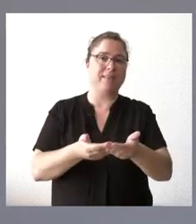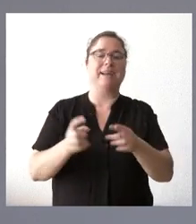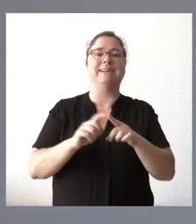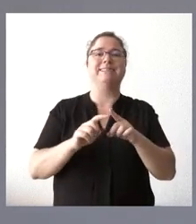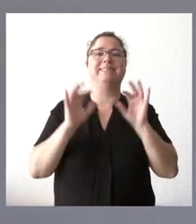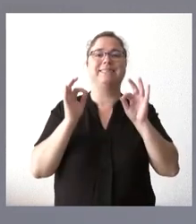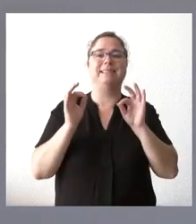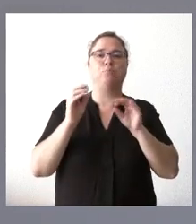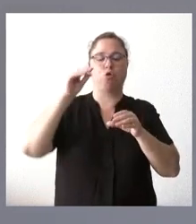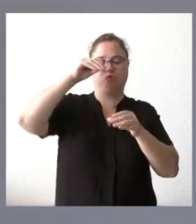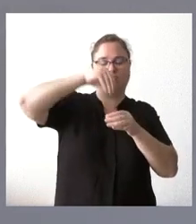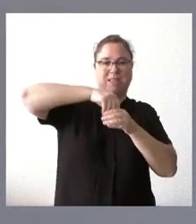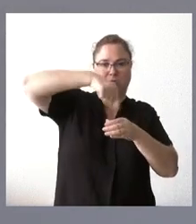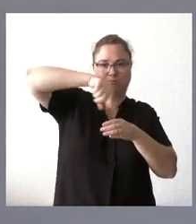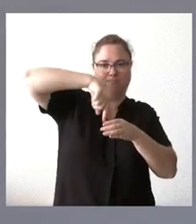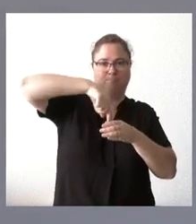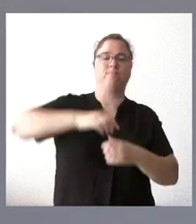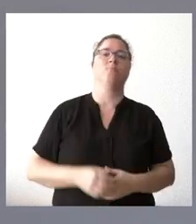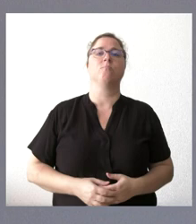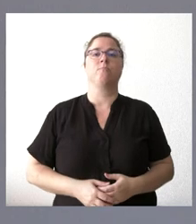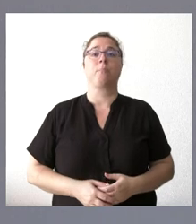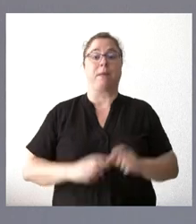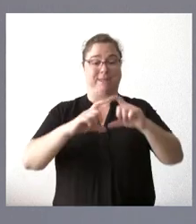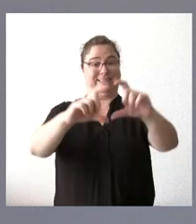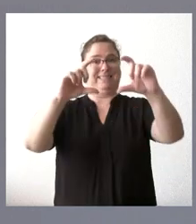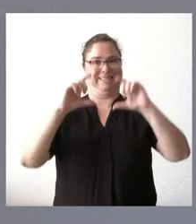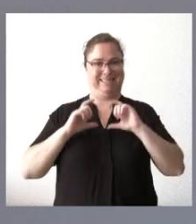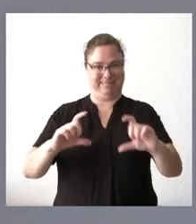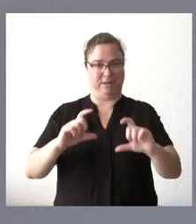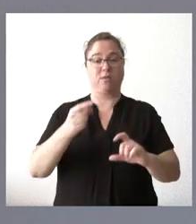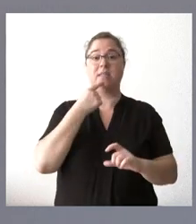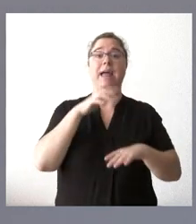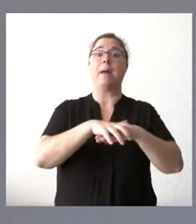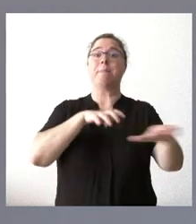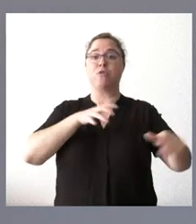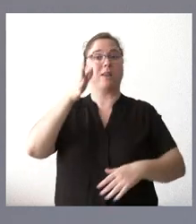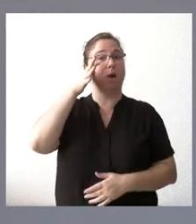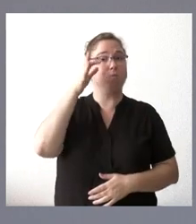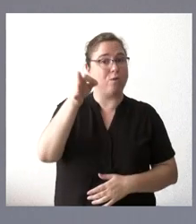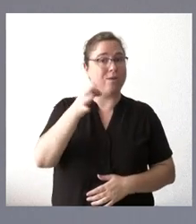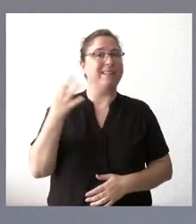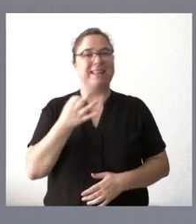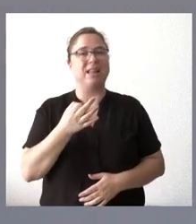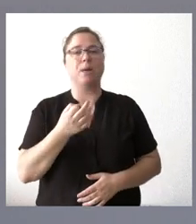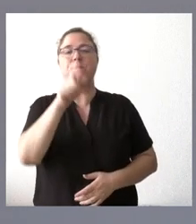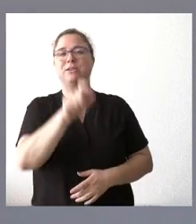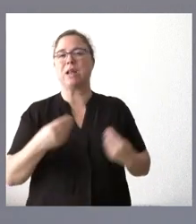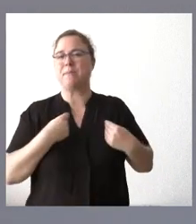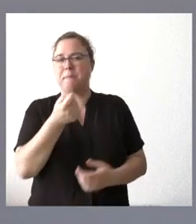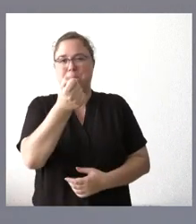intraautonómico. Y añadía un siguiente párrafo, que es la mayoría de estos municipios tienen muy poca población